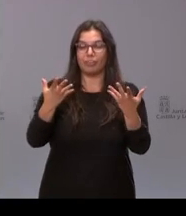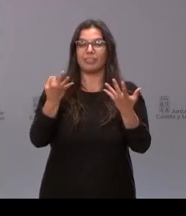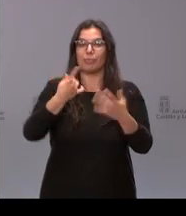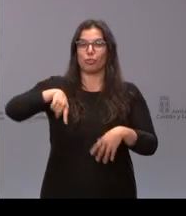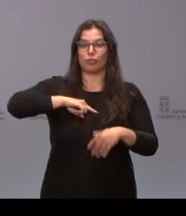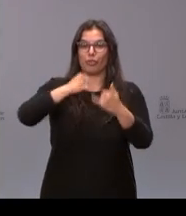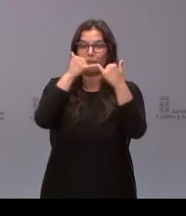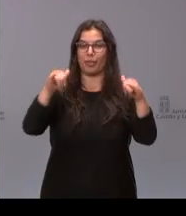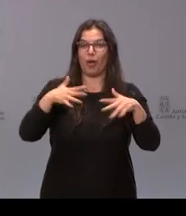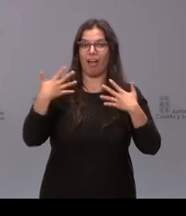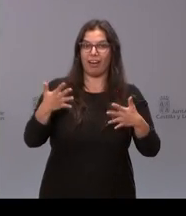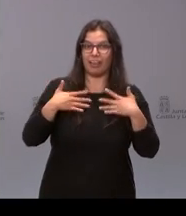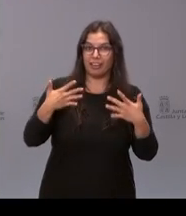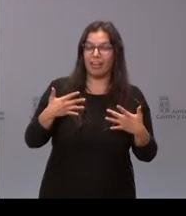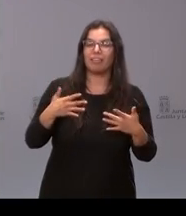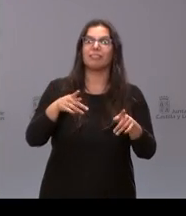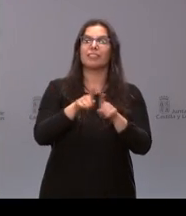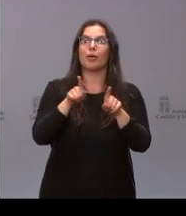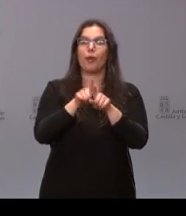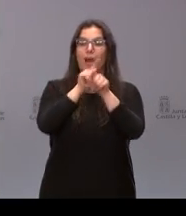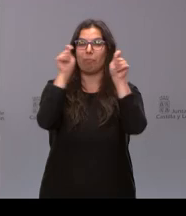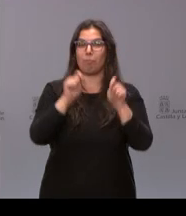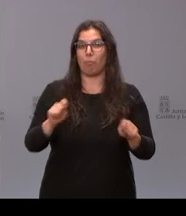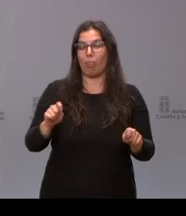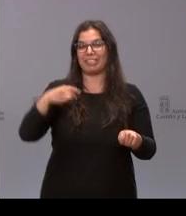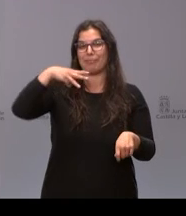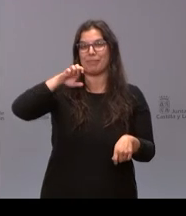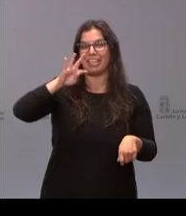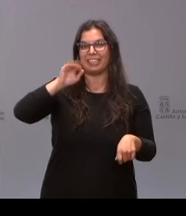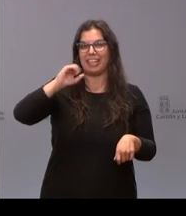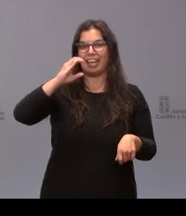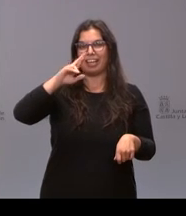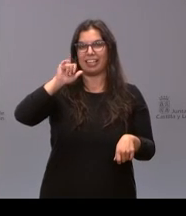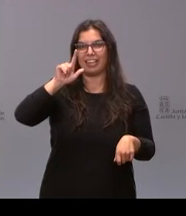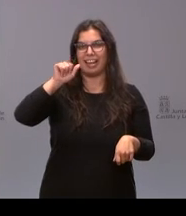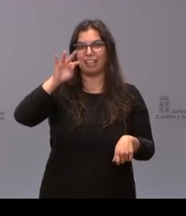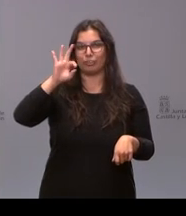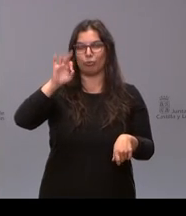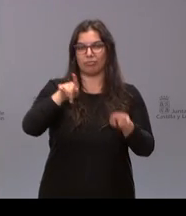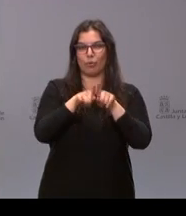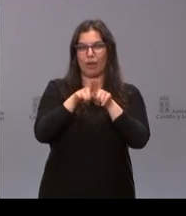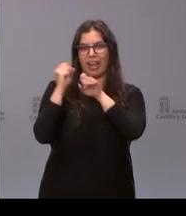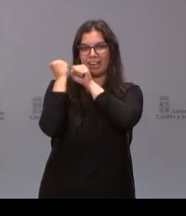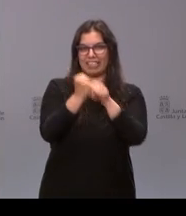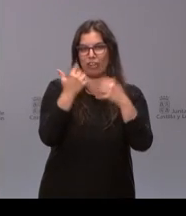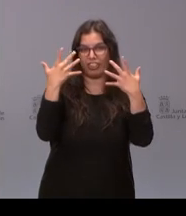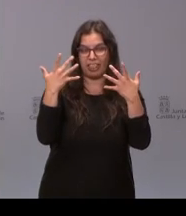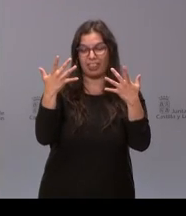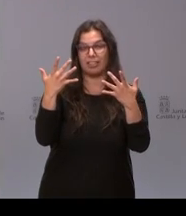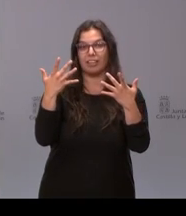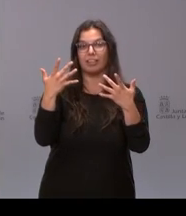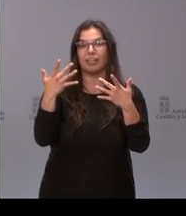estas bodas que he dicho antes de metacrilato para que como hubiera dicho mi